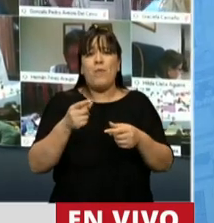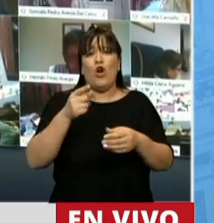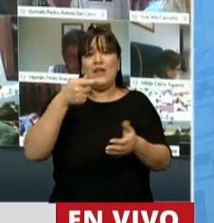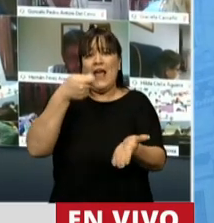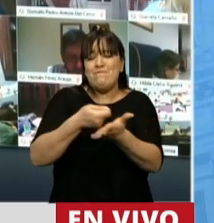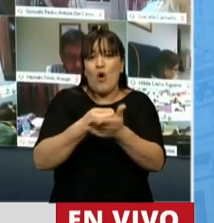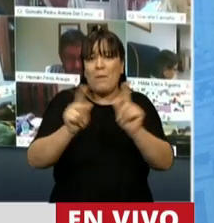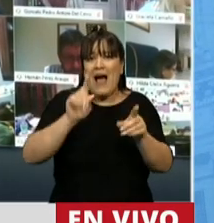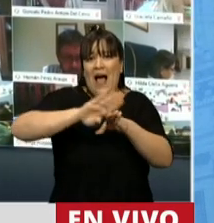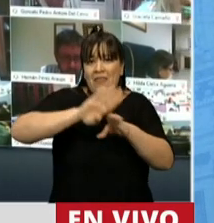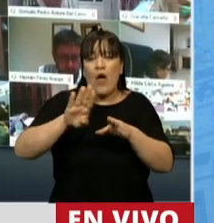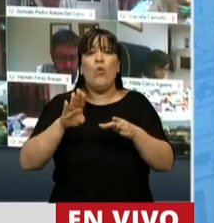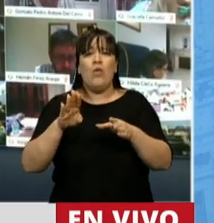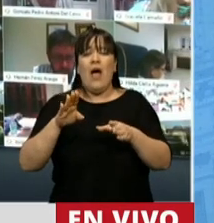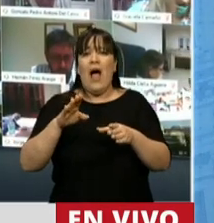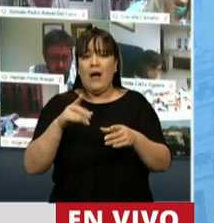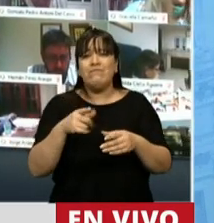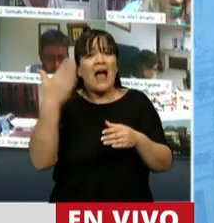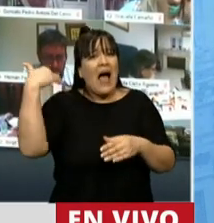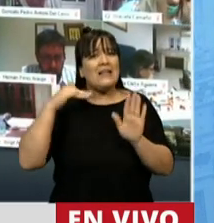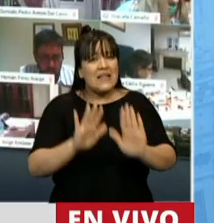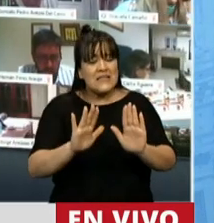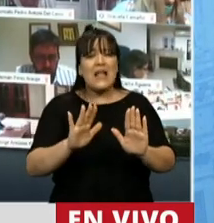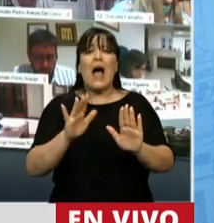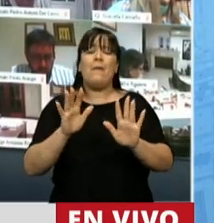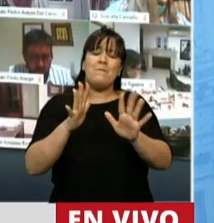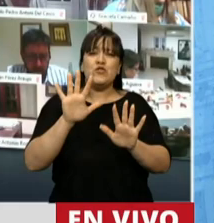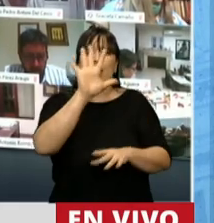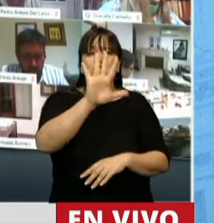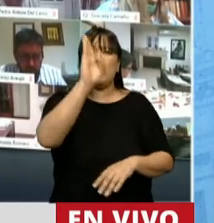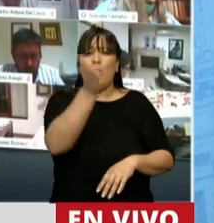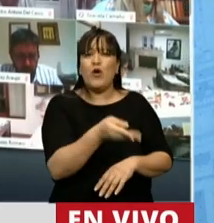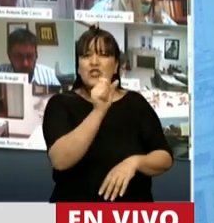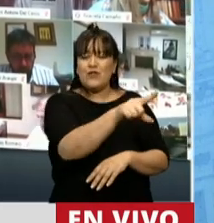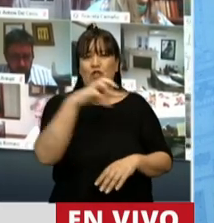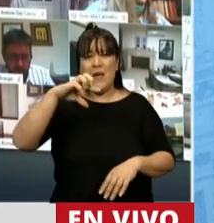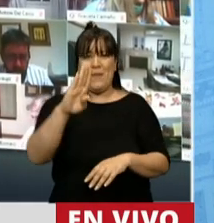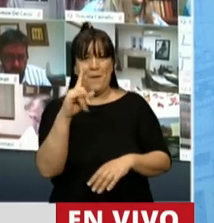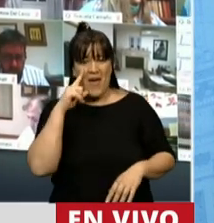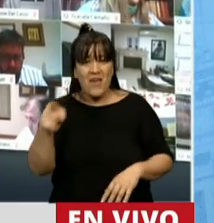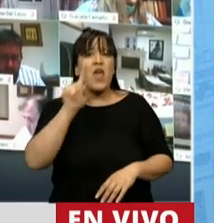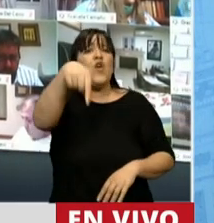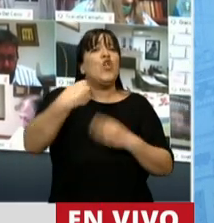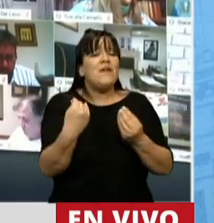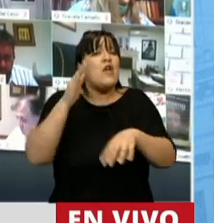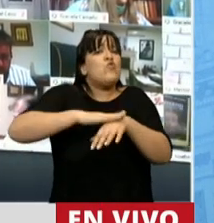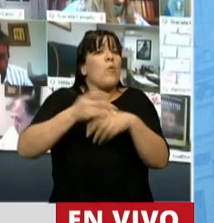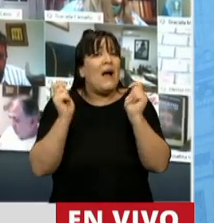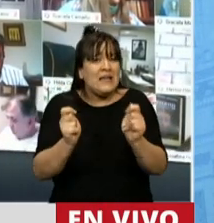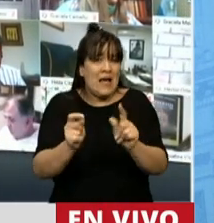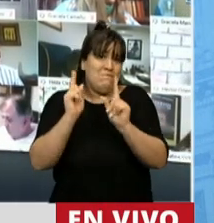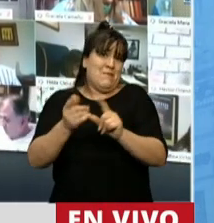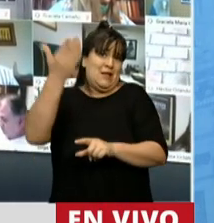público operativo, que estaba en el orden del 5% del producto. ¿Generado por quién? Por el